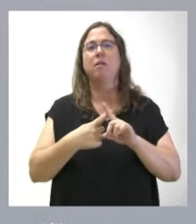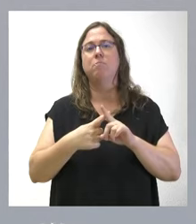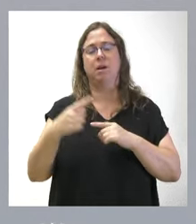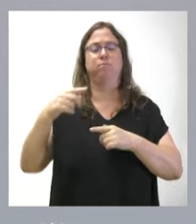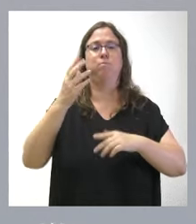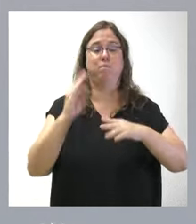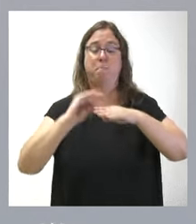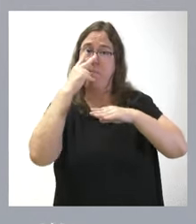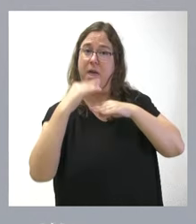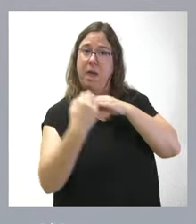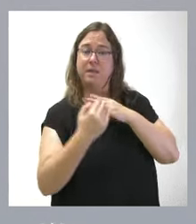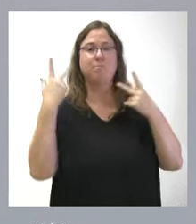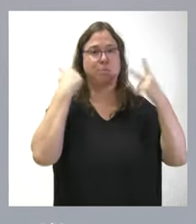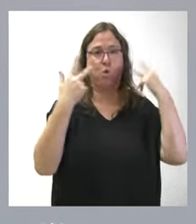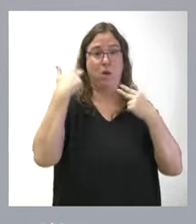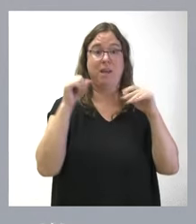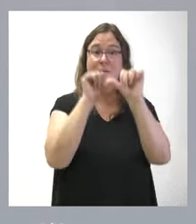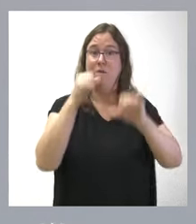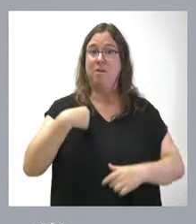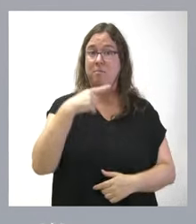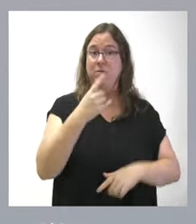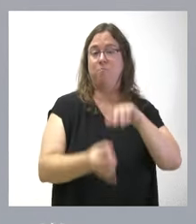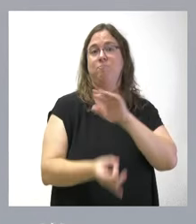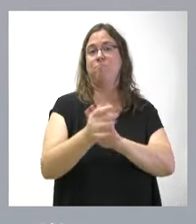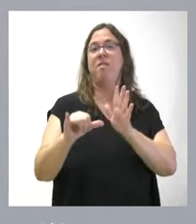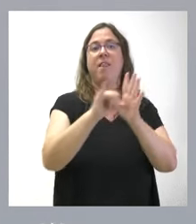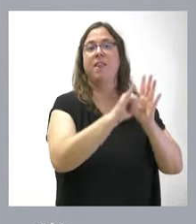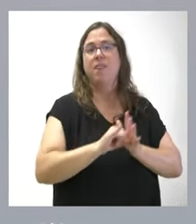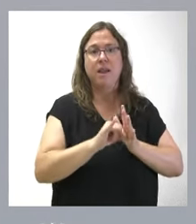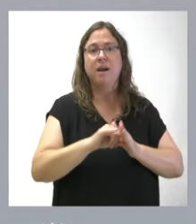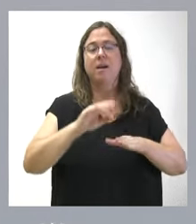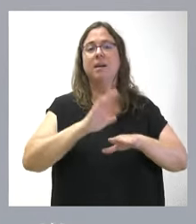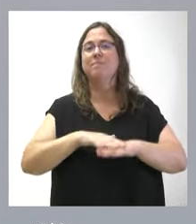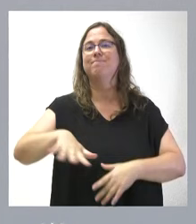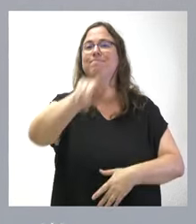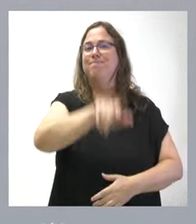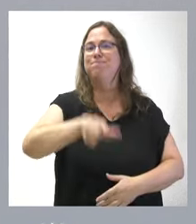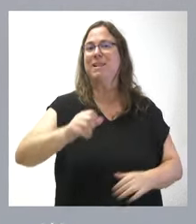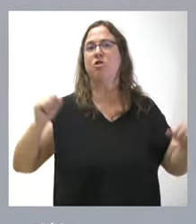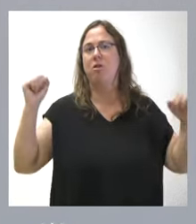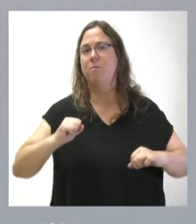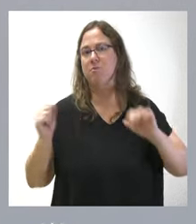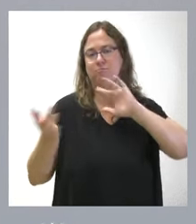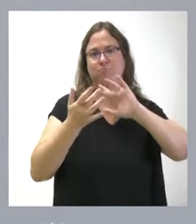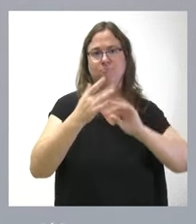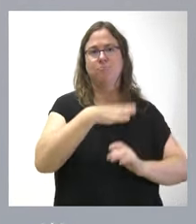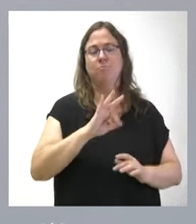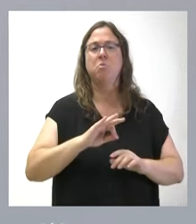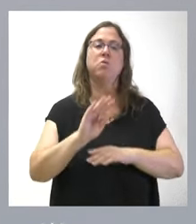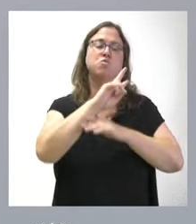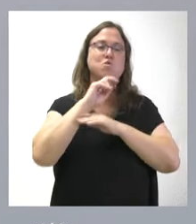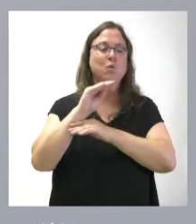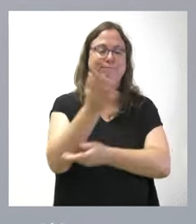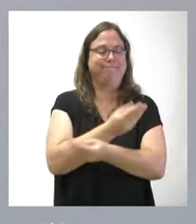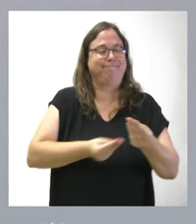peluquería. Y, a través de este modelo, se crean entornos cercanos y acogedores en los que las personas mayores interactúan y salvaguardan un